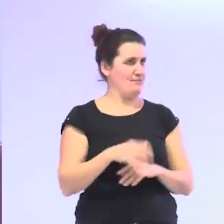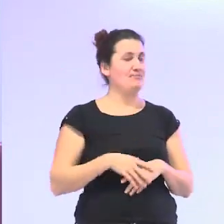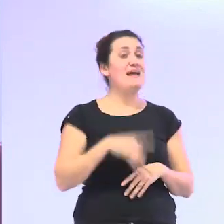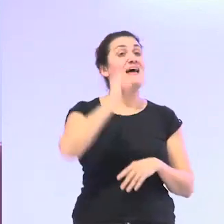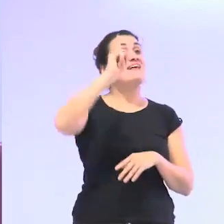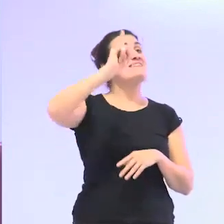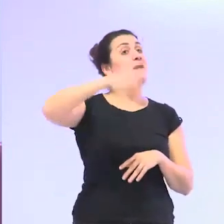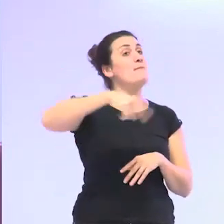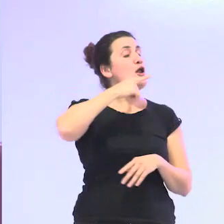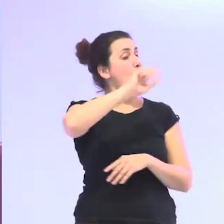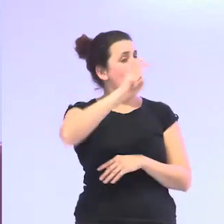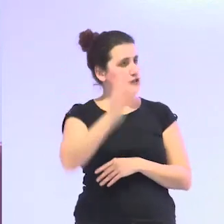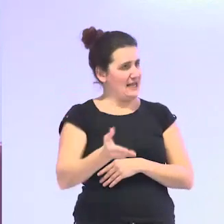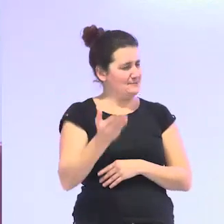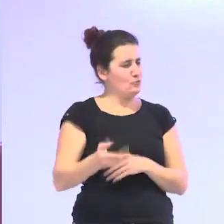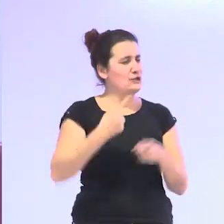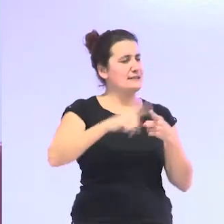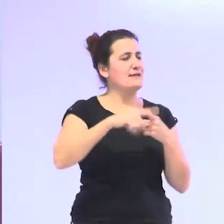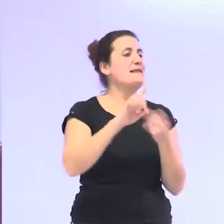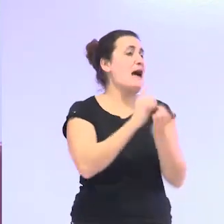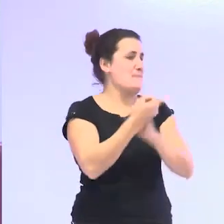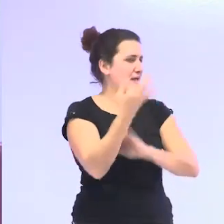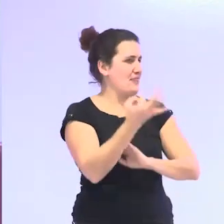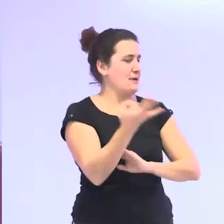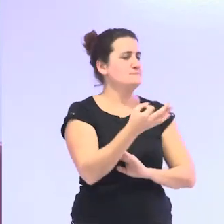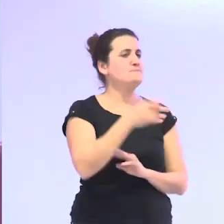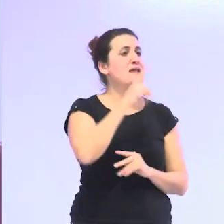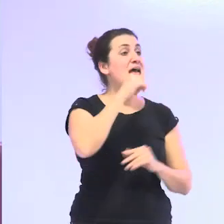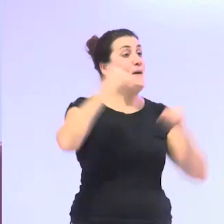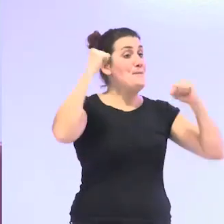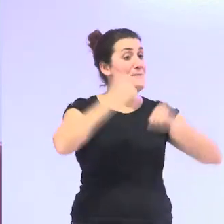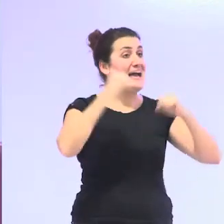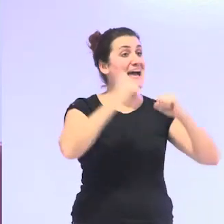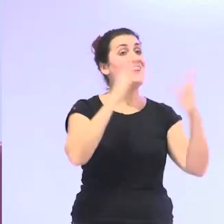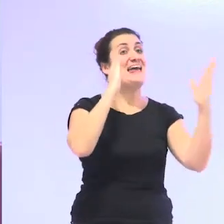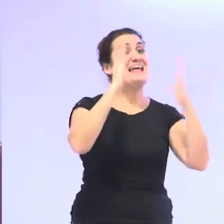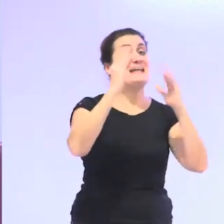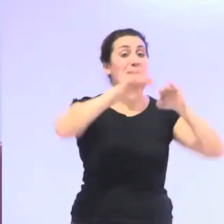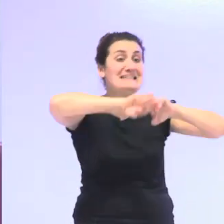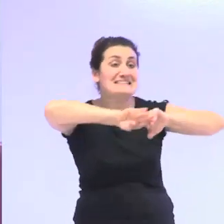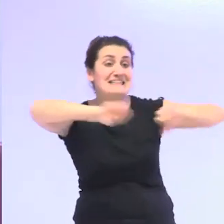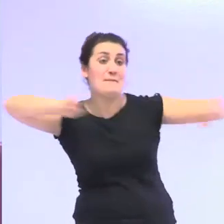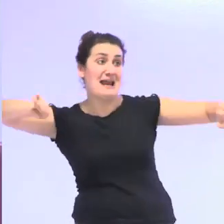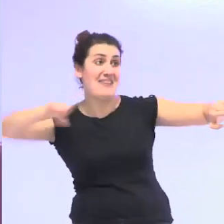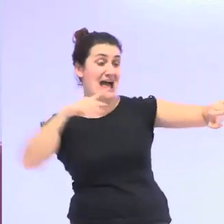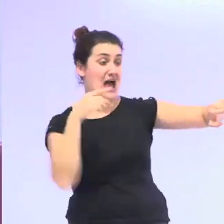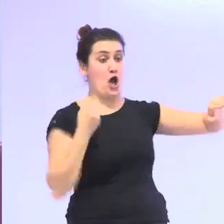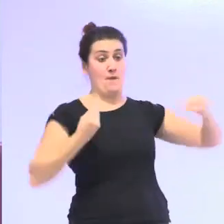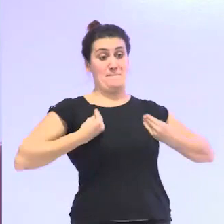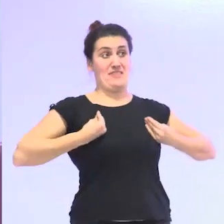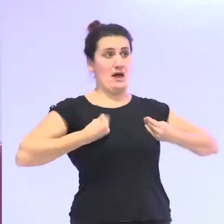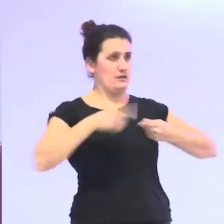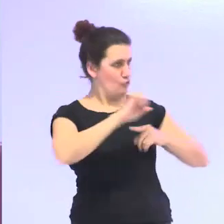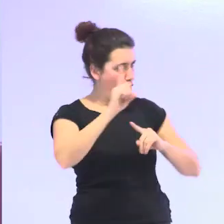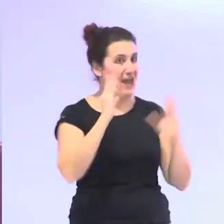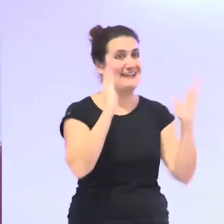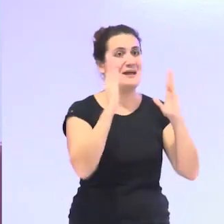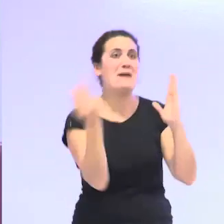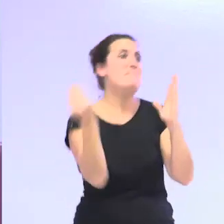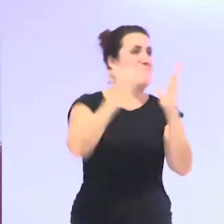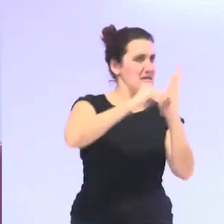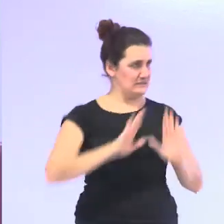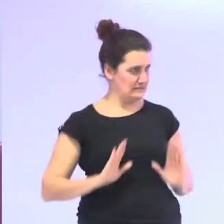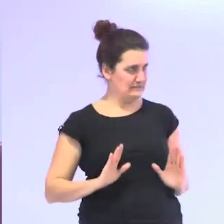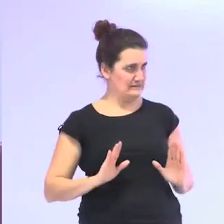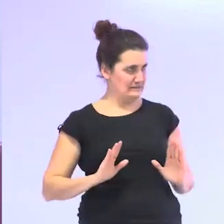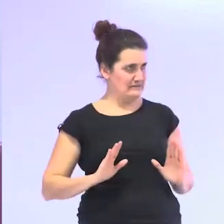otra cosa muy importante que hay que cambiar es que la vejez no es una etapa separada del resto del curso vital es una etapa más de la vida